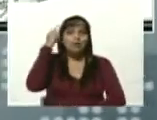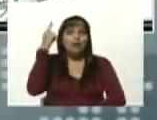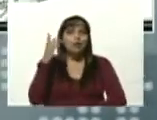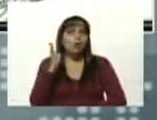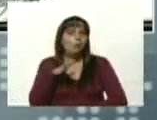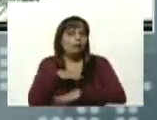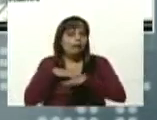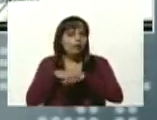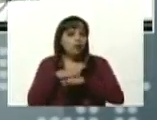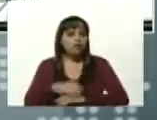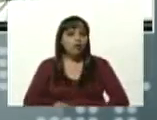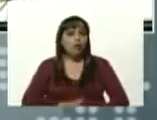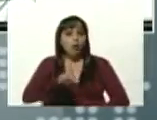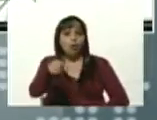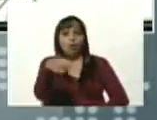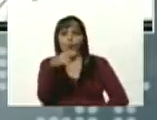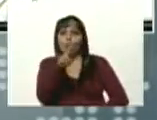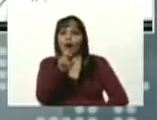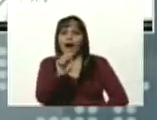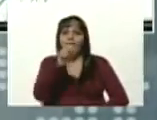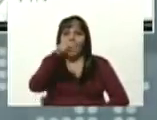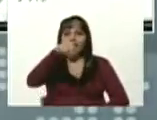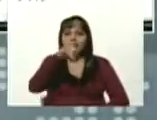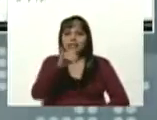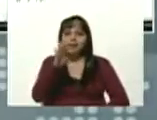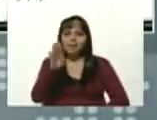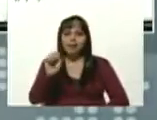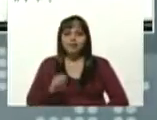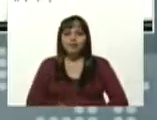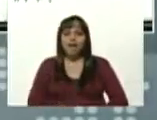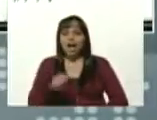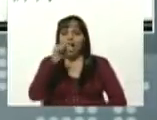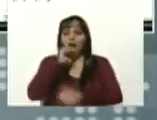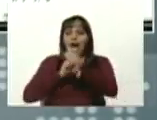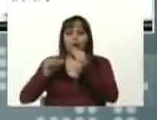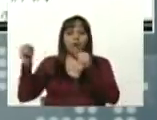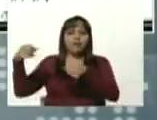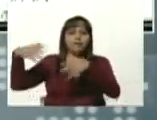nombrarlo Tomás Guanipa agua bendita tendré que tomar